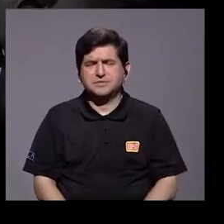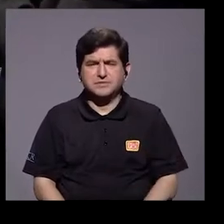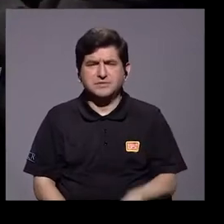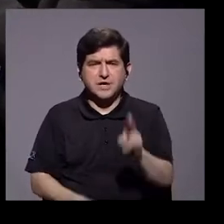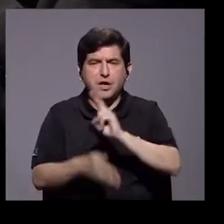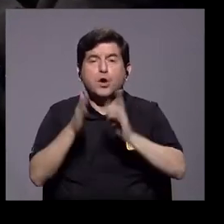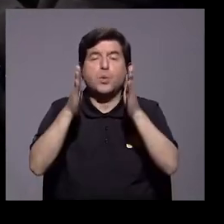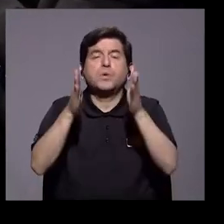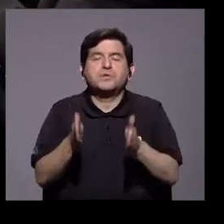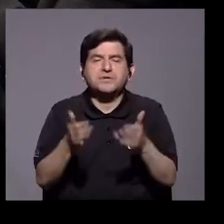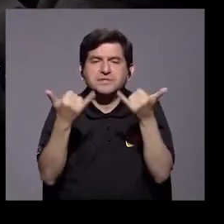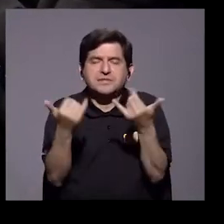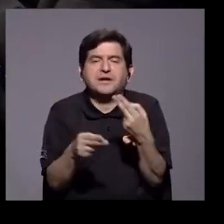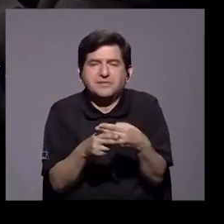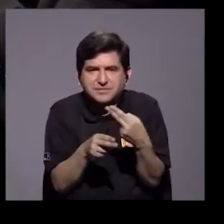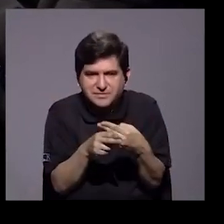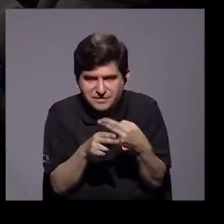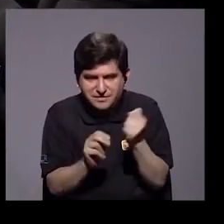la universidad.